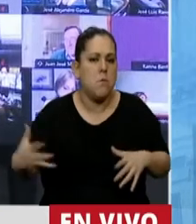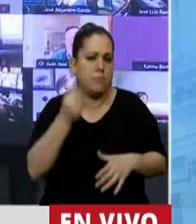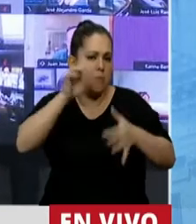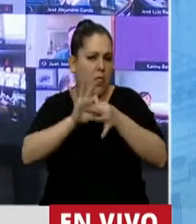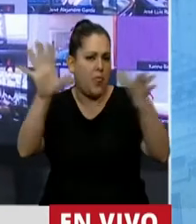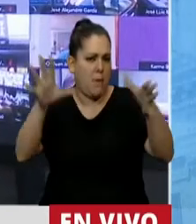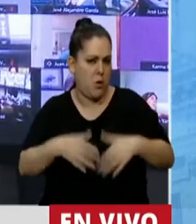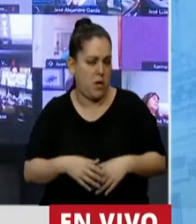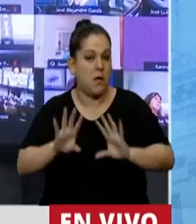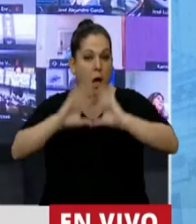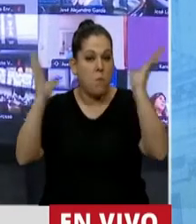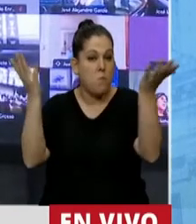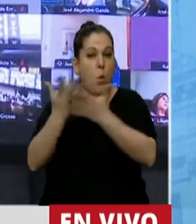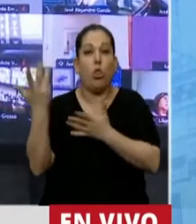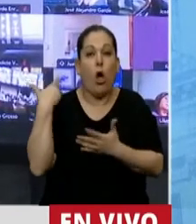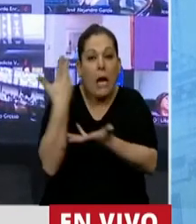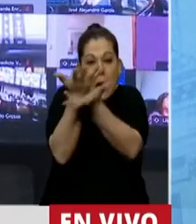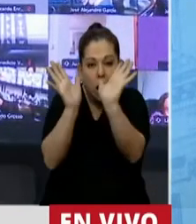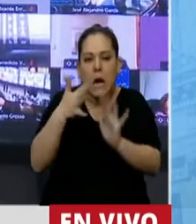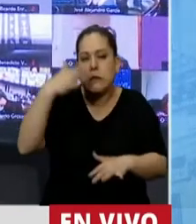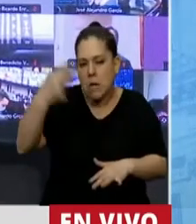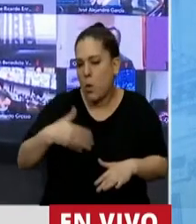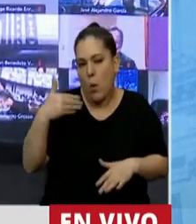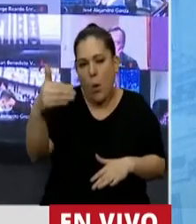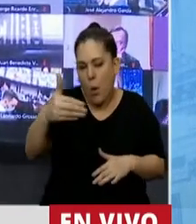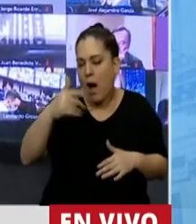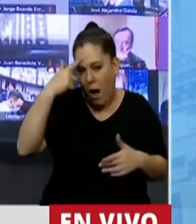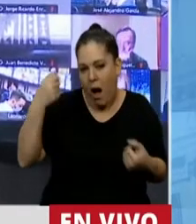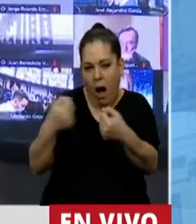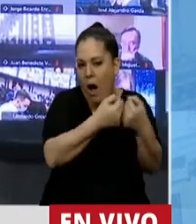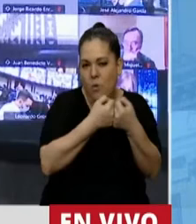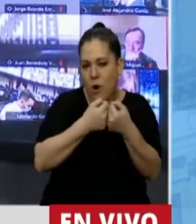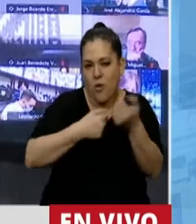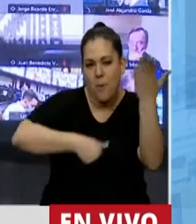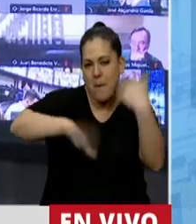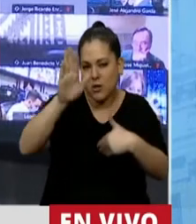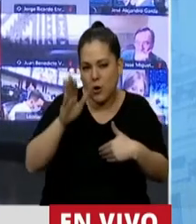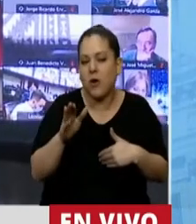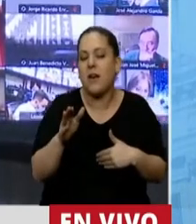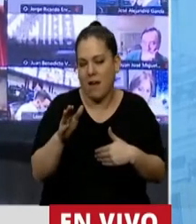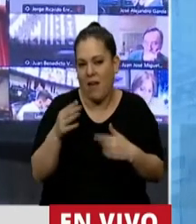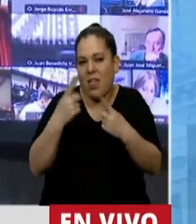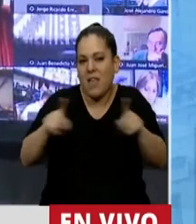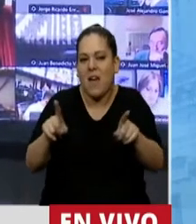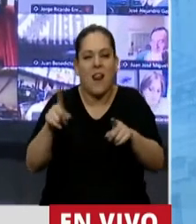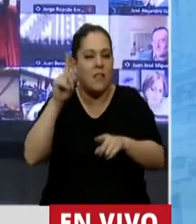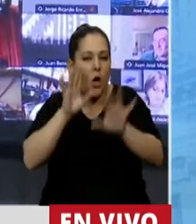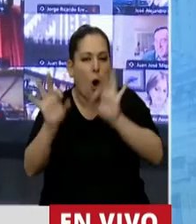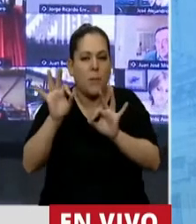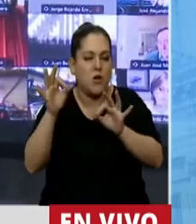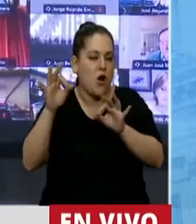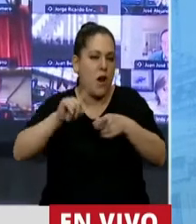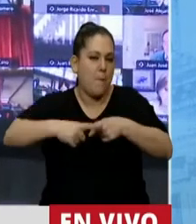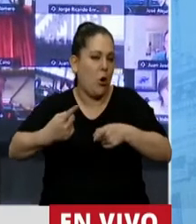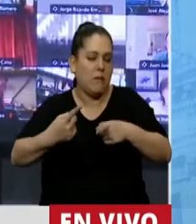en la visión del mundo más general vamos a estar mucho más de acuerdo que lo que decimos a veces cuando sostenemos determinadas discusiones políticas.